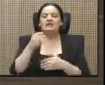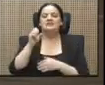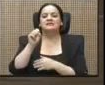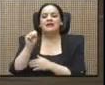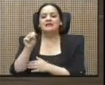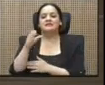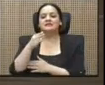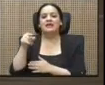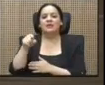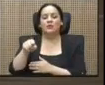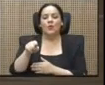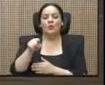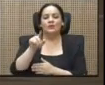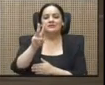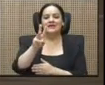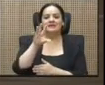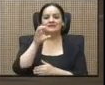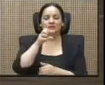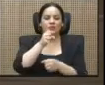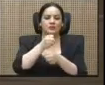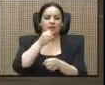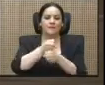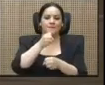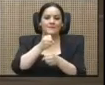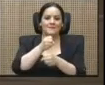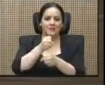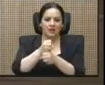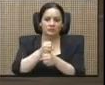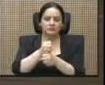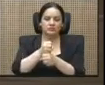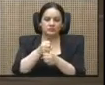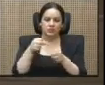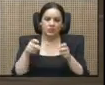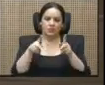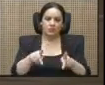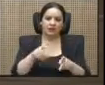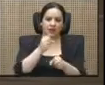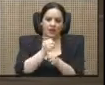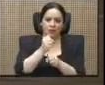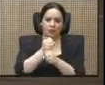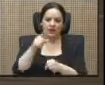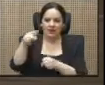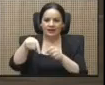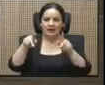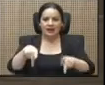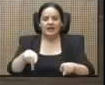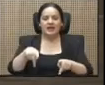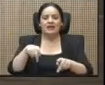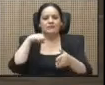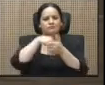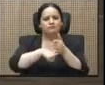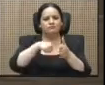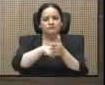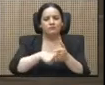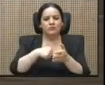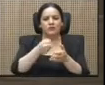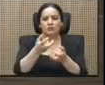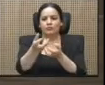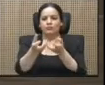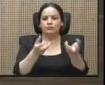empleos ubicados. Damos la lucha por la descentralización de oficinas,